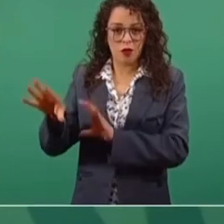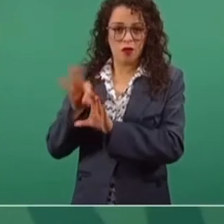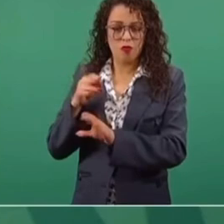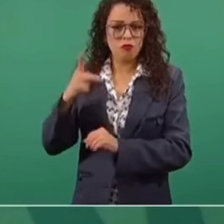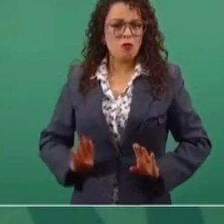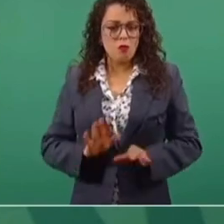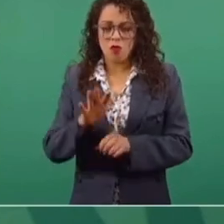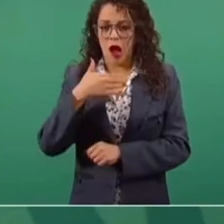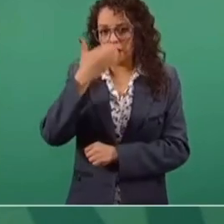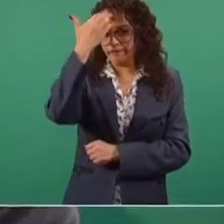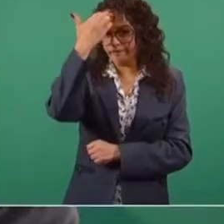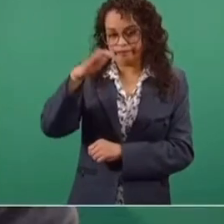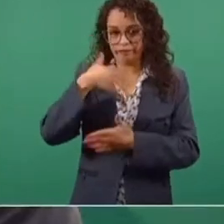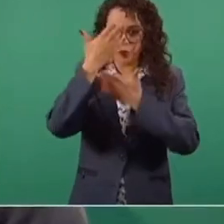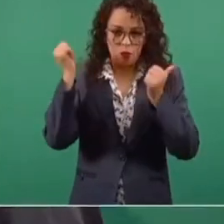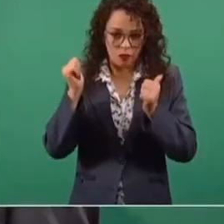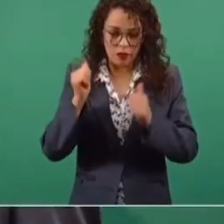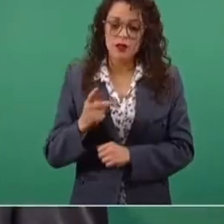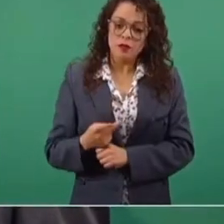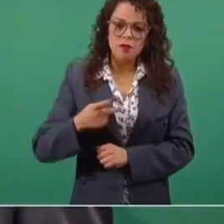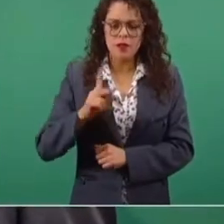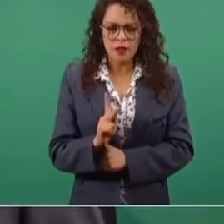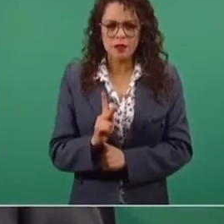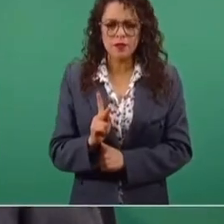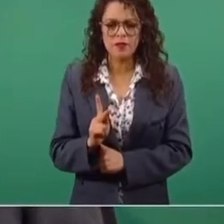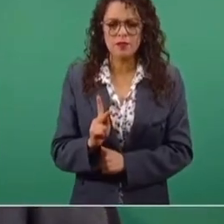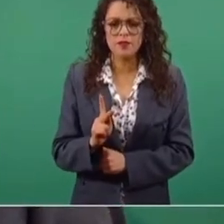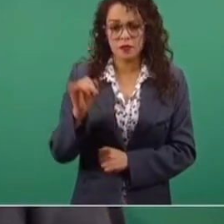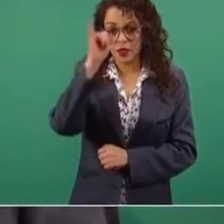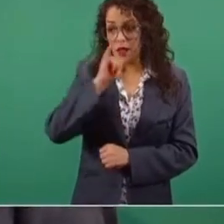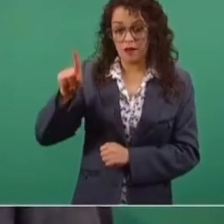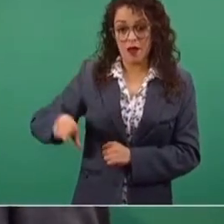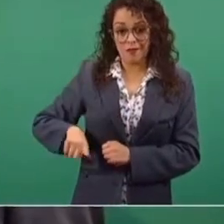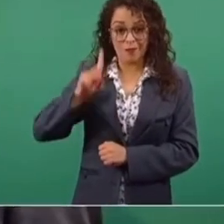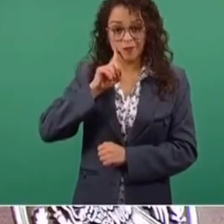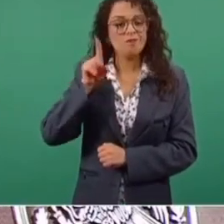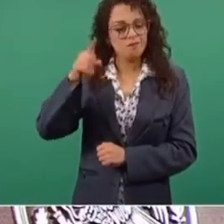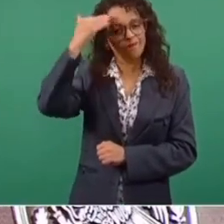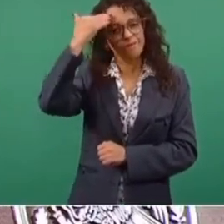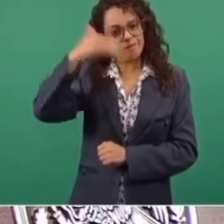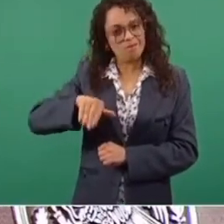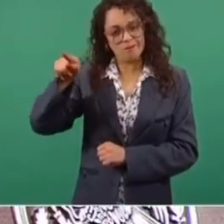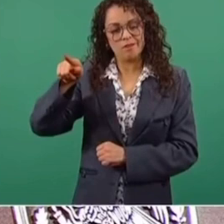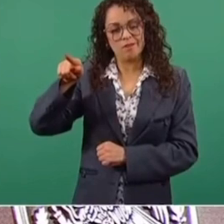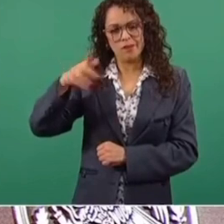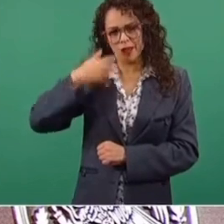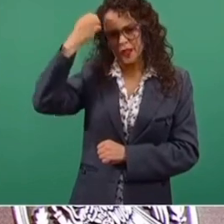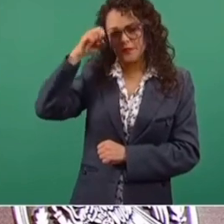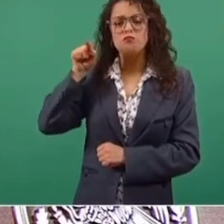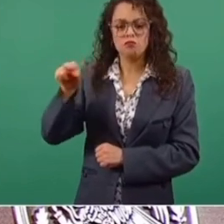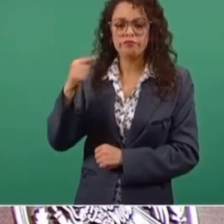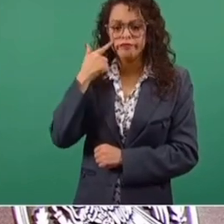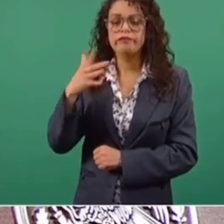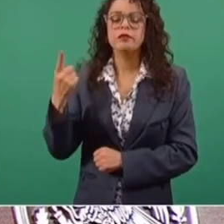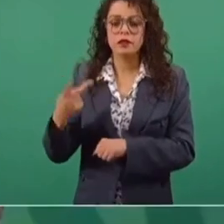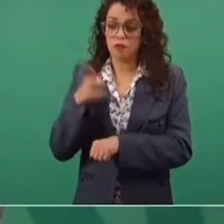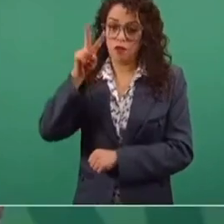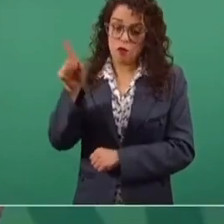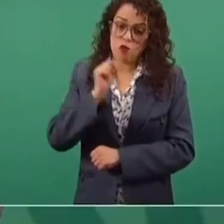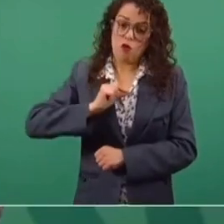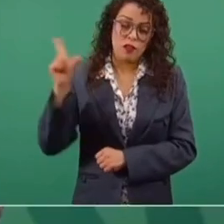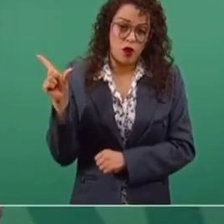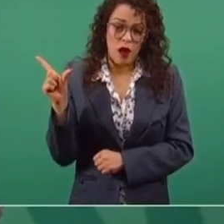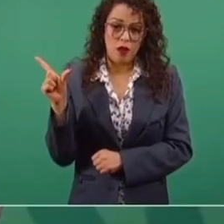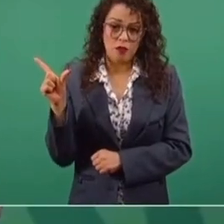creo que la jefa de gobierno sabe de estas cosas, es profesional